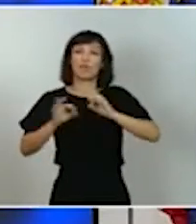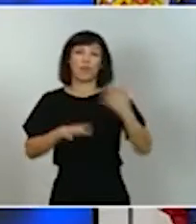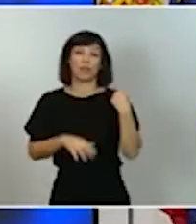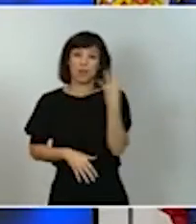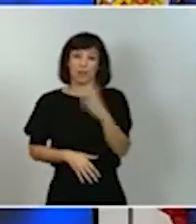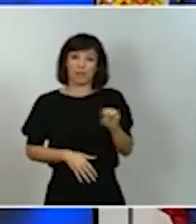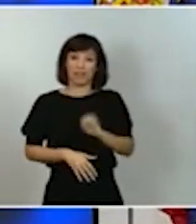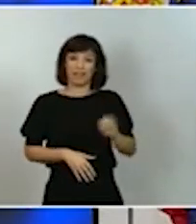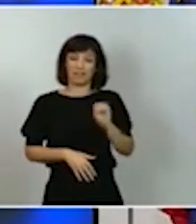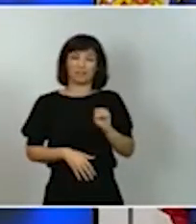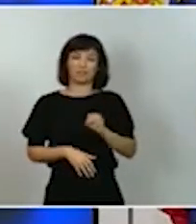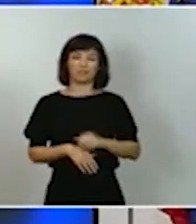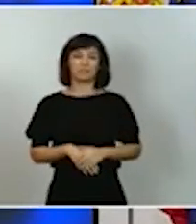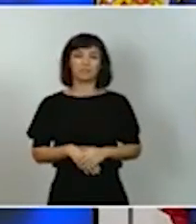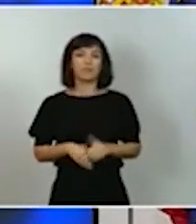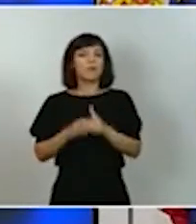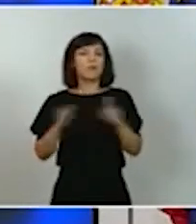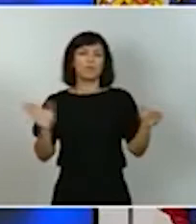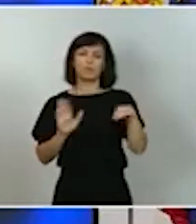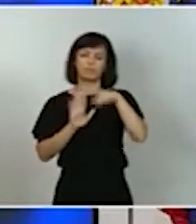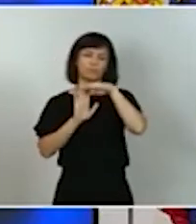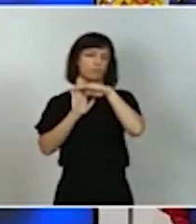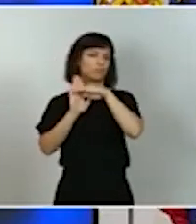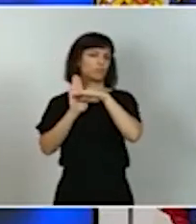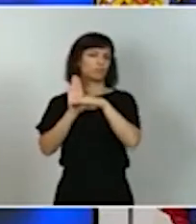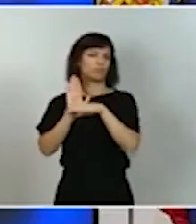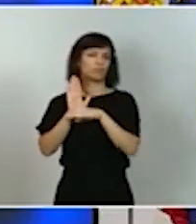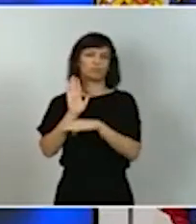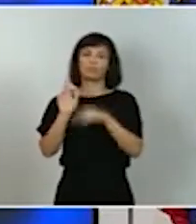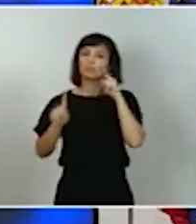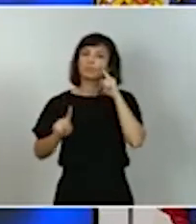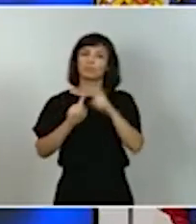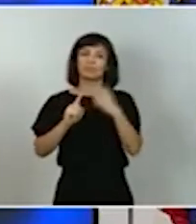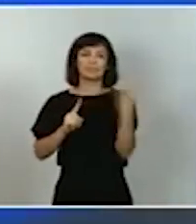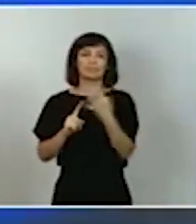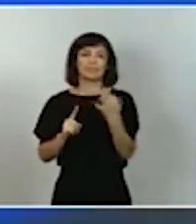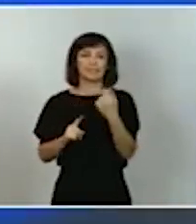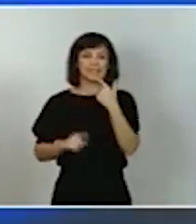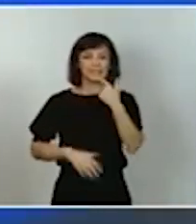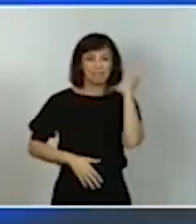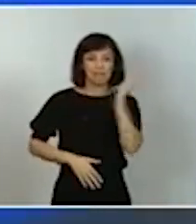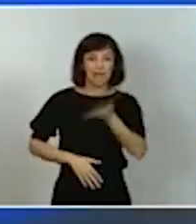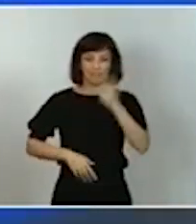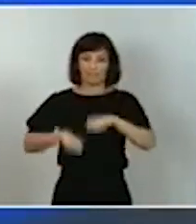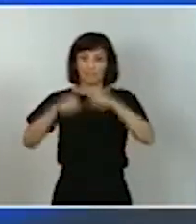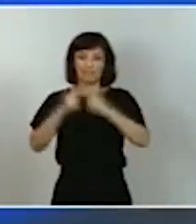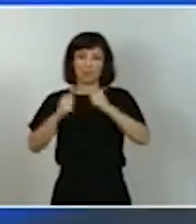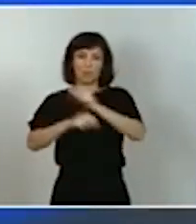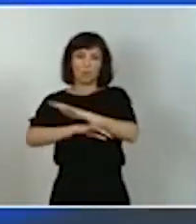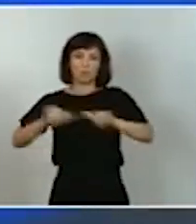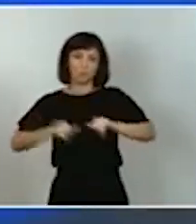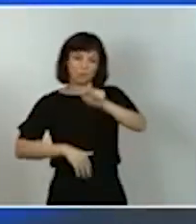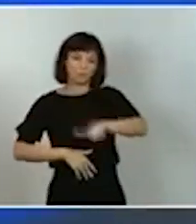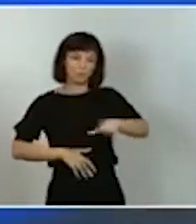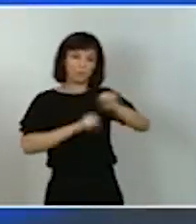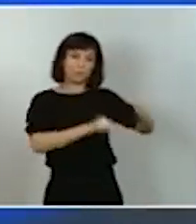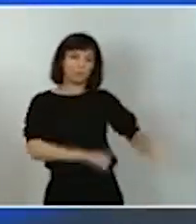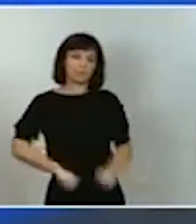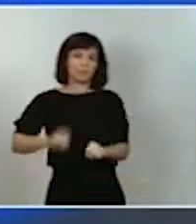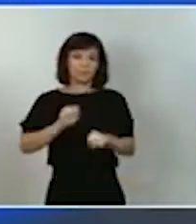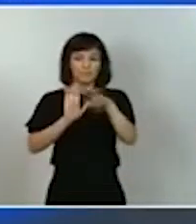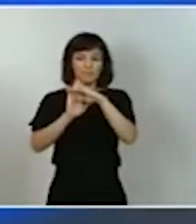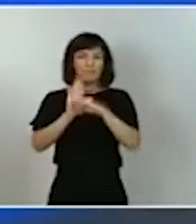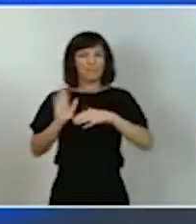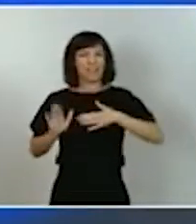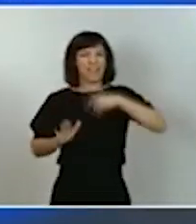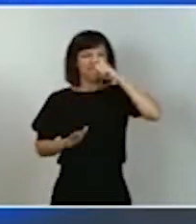momento con una batería de medidas destinadas a paliar los daños y a proteger a los ciudadanos. Y me gustaría recordarlas para que seamos todos conscientes